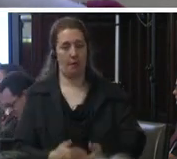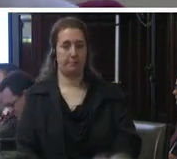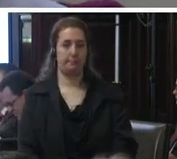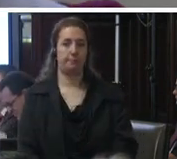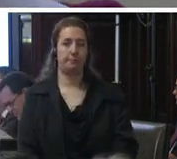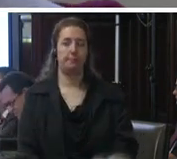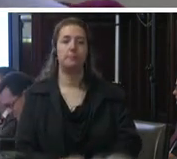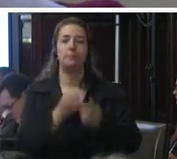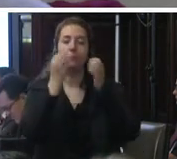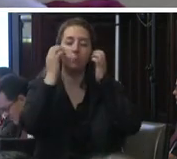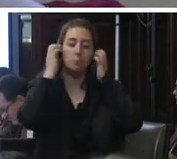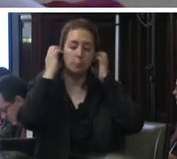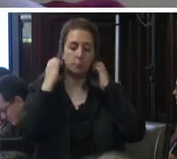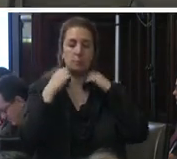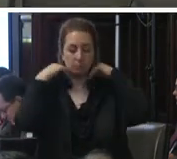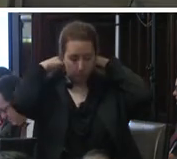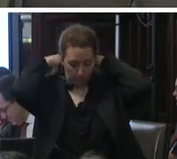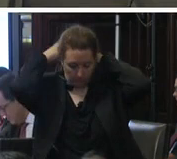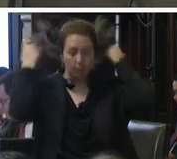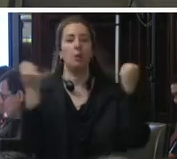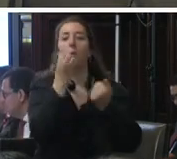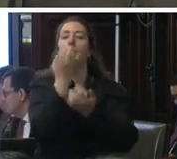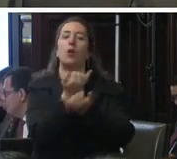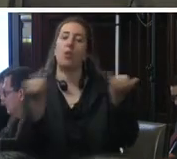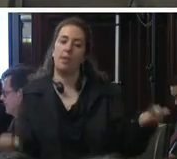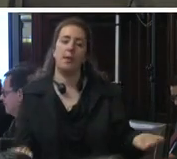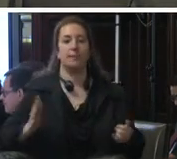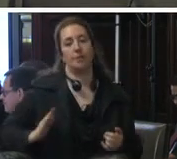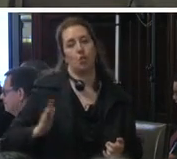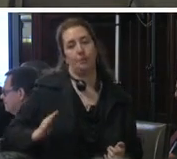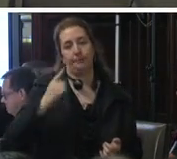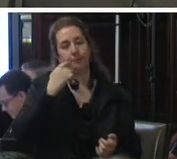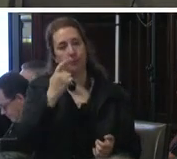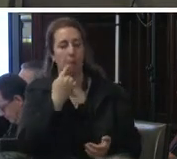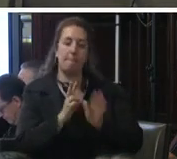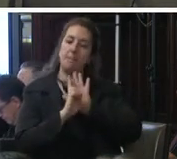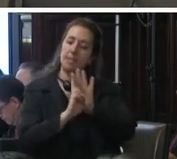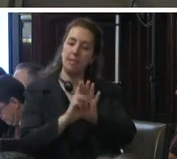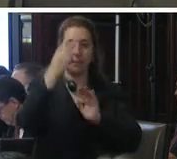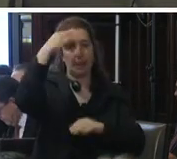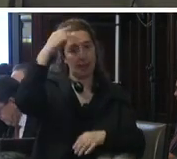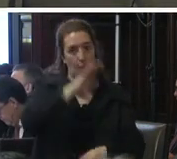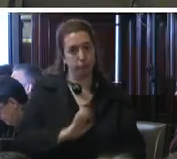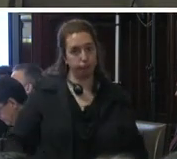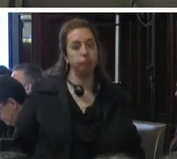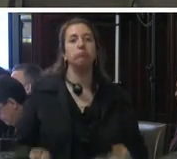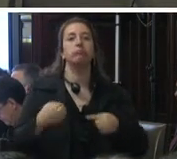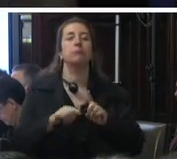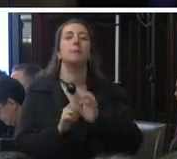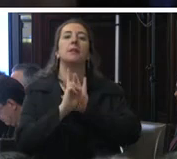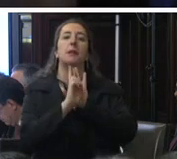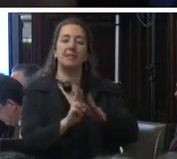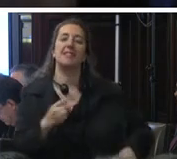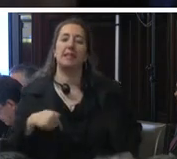buenos dias señoras y señor comisionado representantes del estado mexicano y representantes de la secretaria ejecutiva de esta